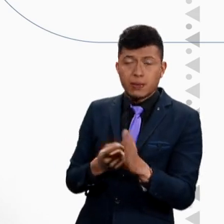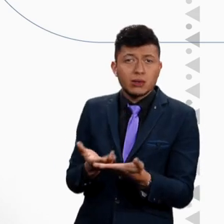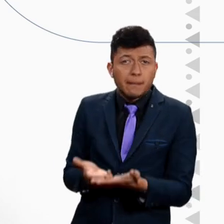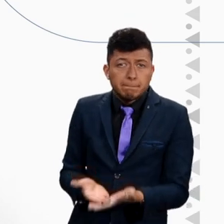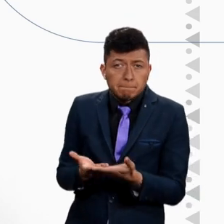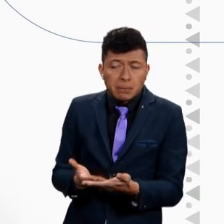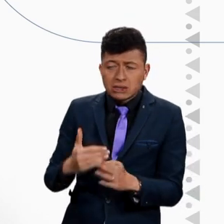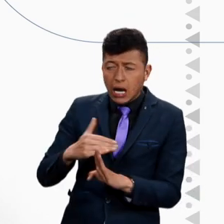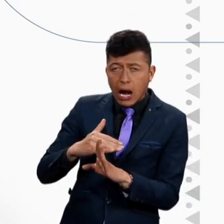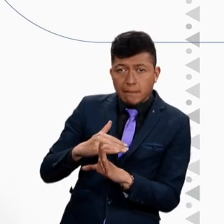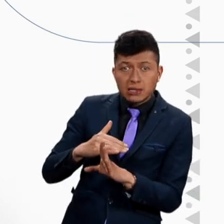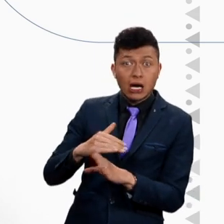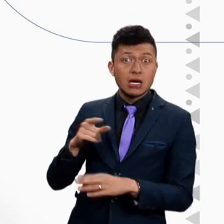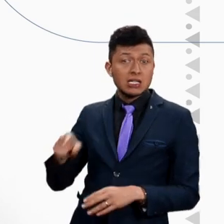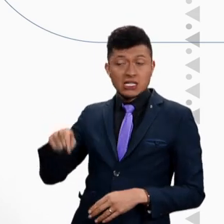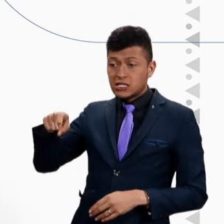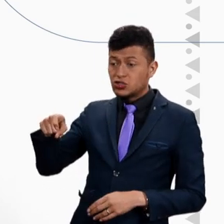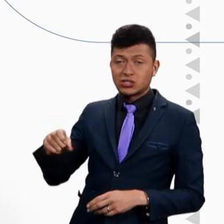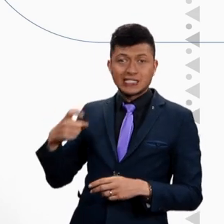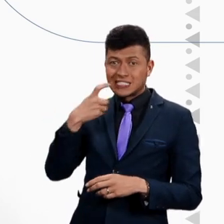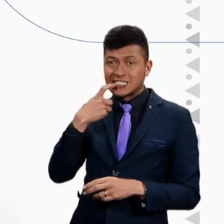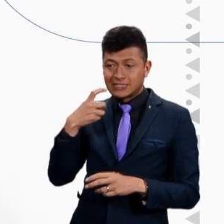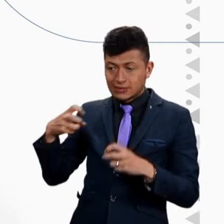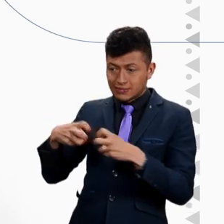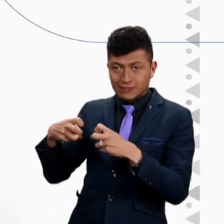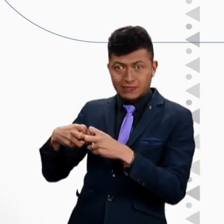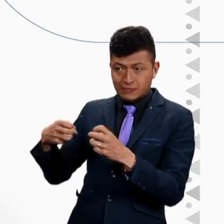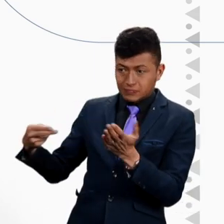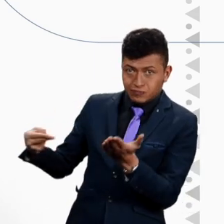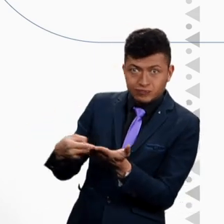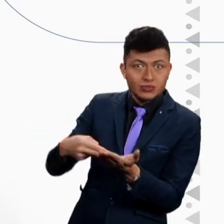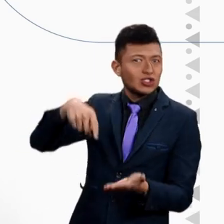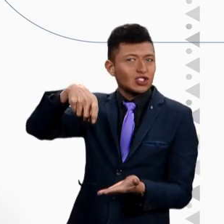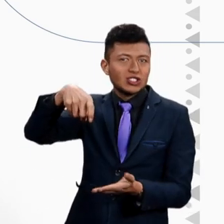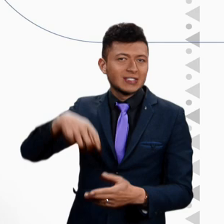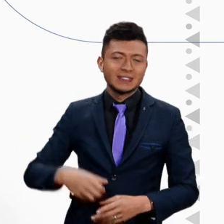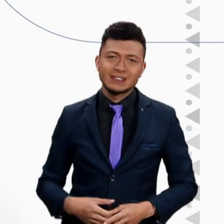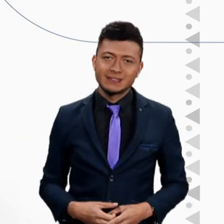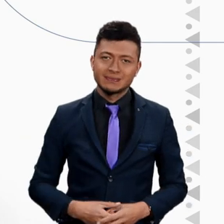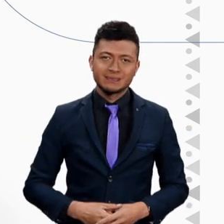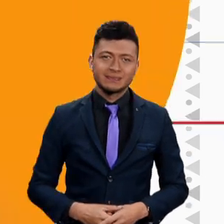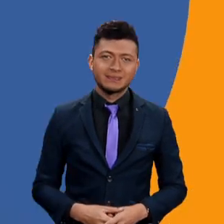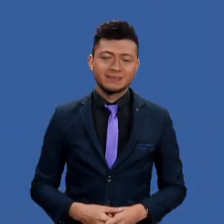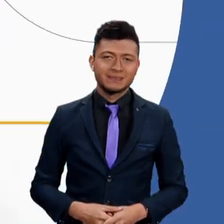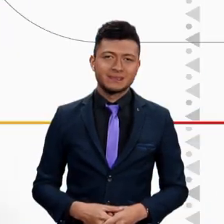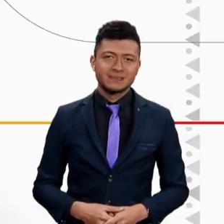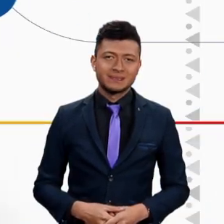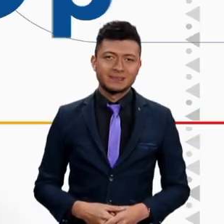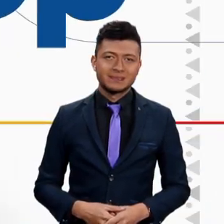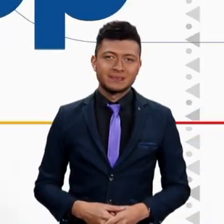del pie. Pesa la mitad de lo que pesan las demás y no requiere carga de batería. Chau.